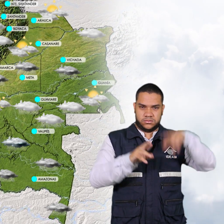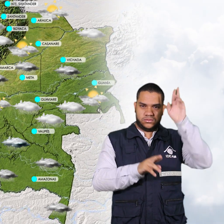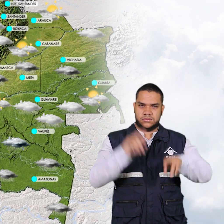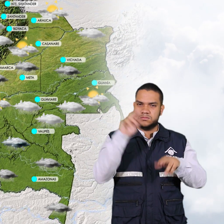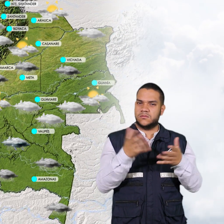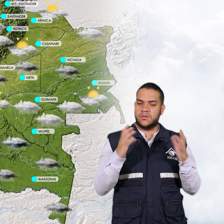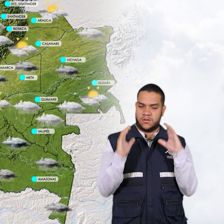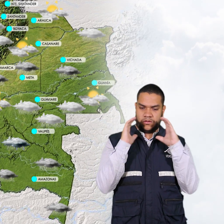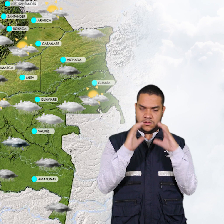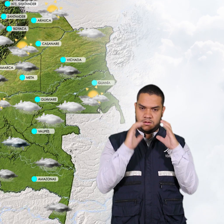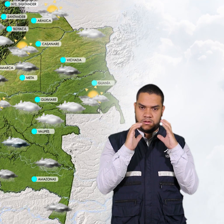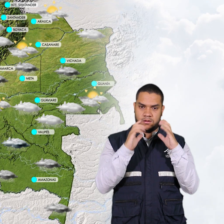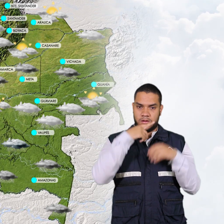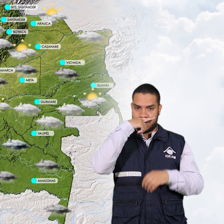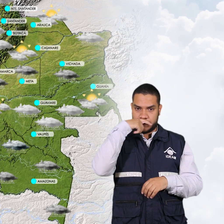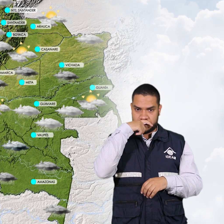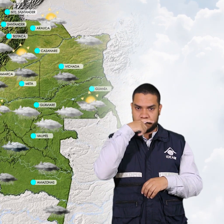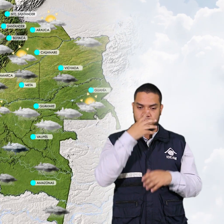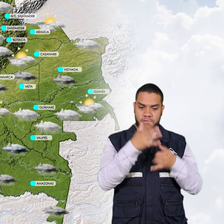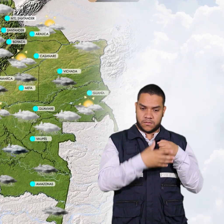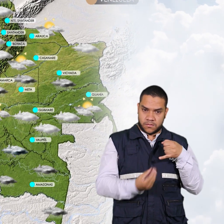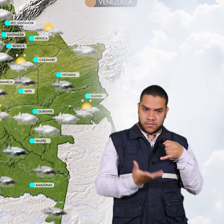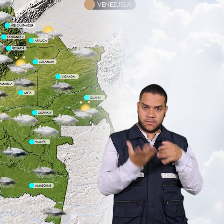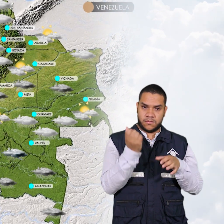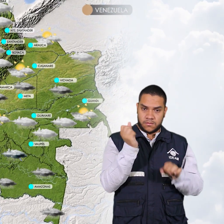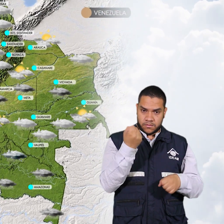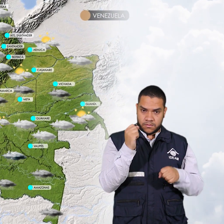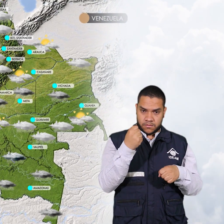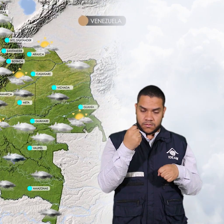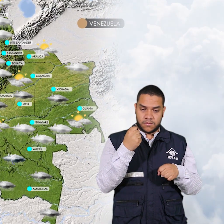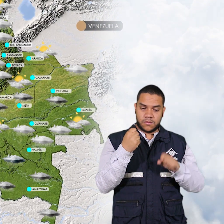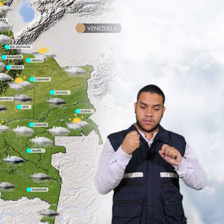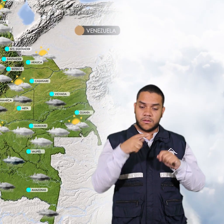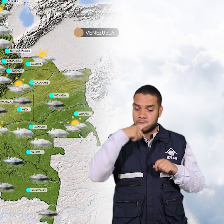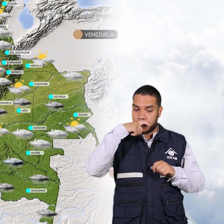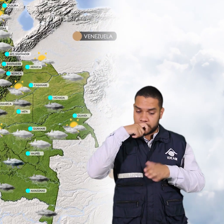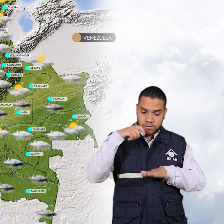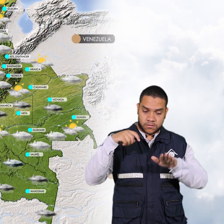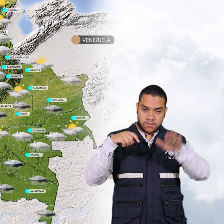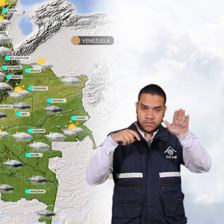sectores de caquetá amazonas sectores de guainía vaupés y hacia el pie de monte amazónico